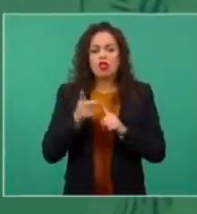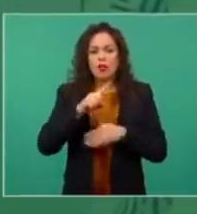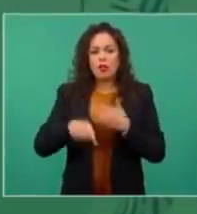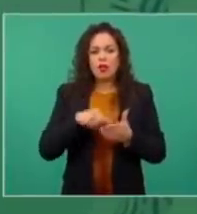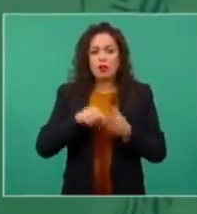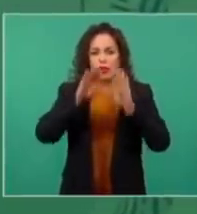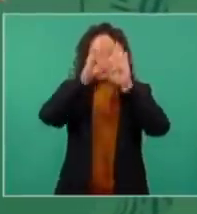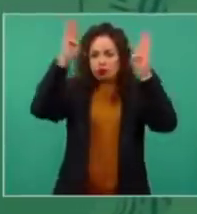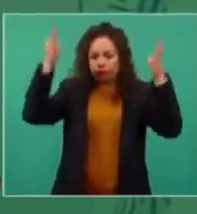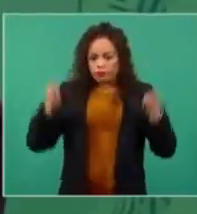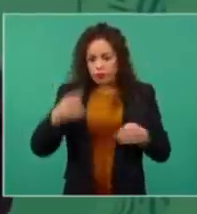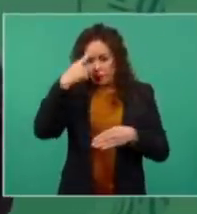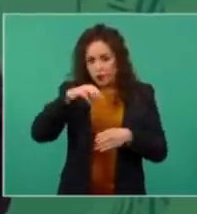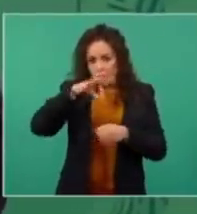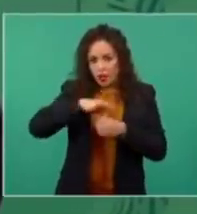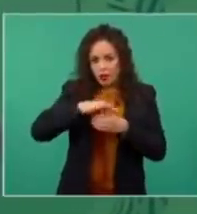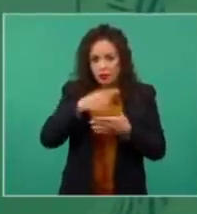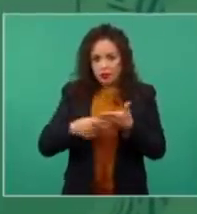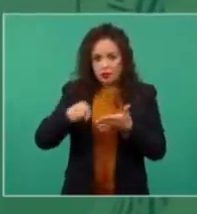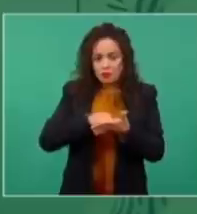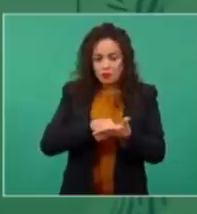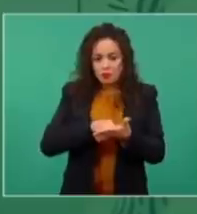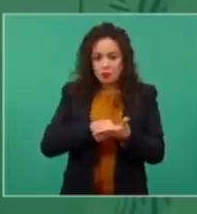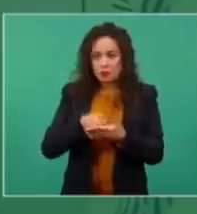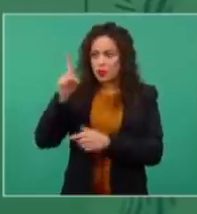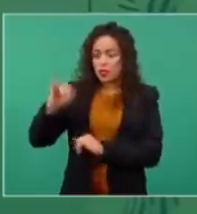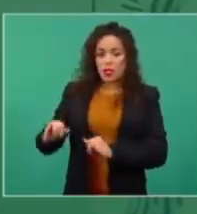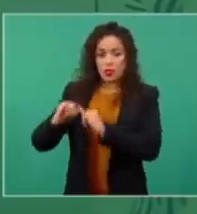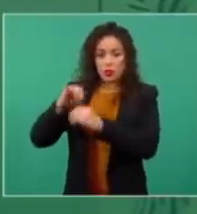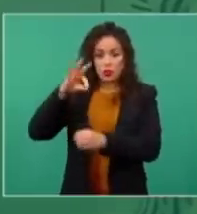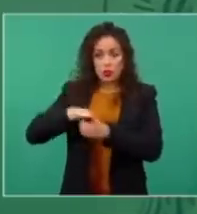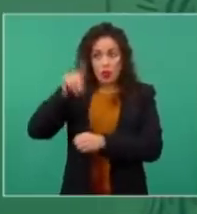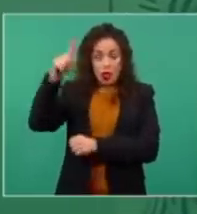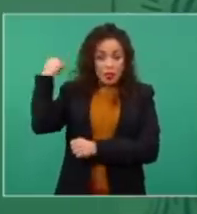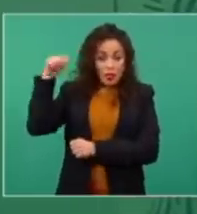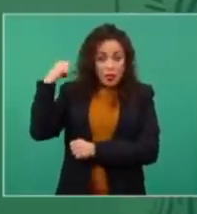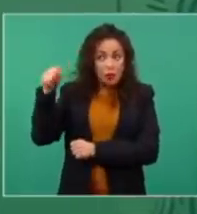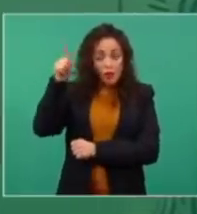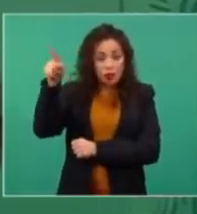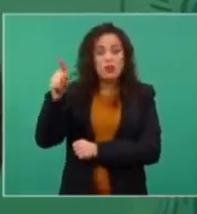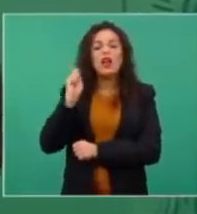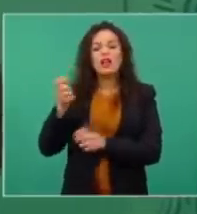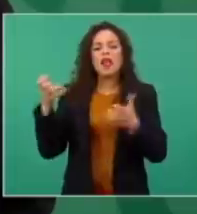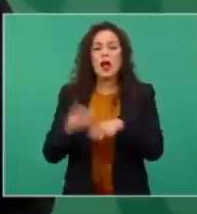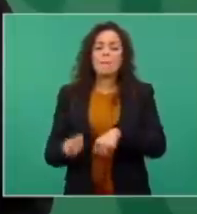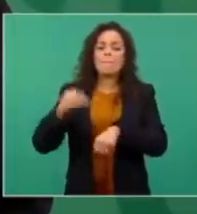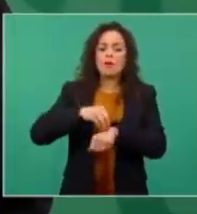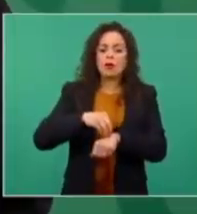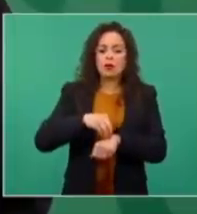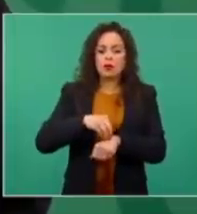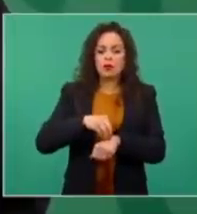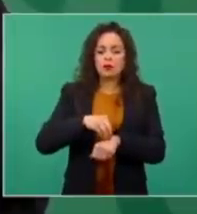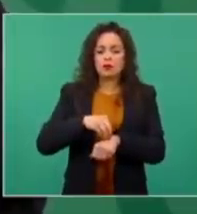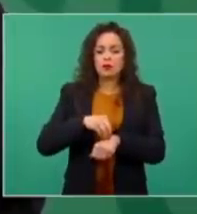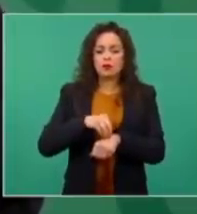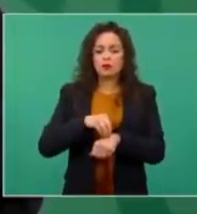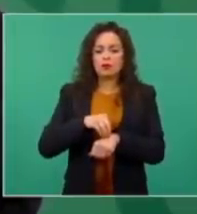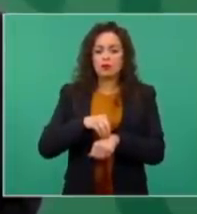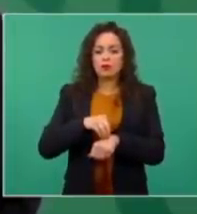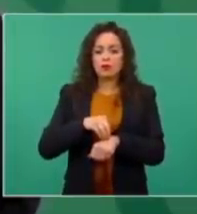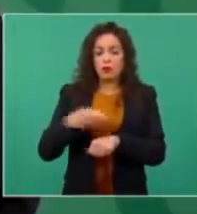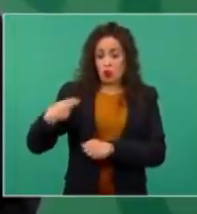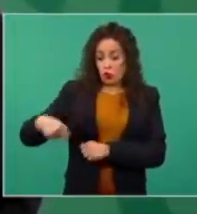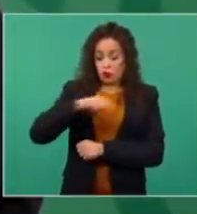Sacaron un acuerdo en el Instituto Electoral de Tabasco en aquel entonces para que el representante de